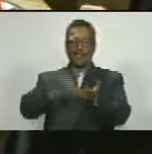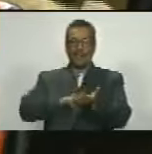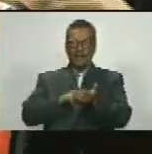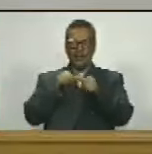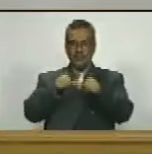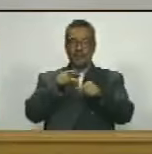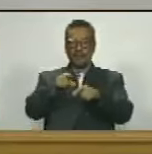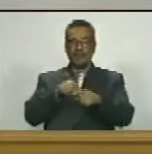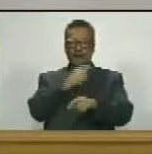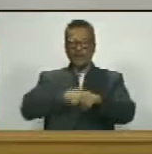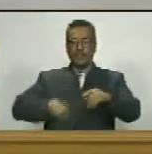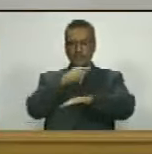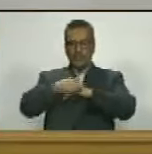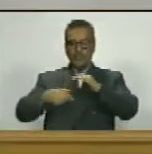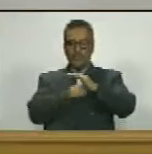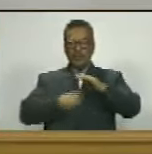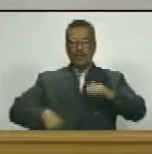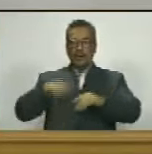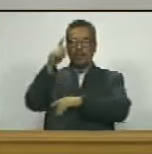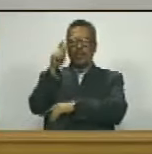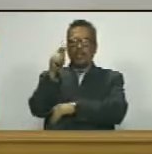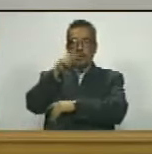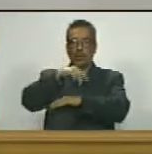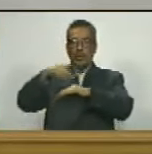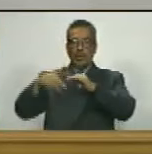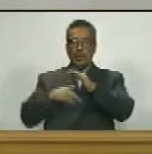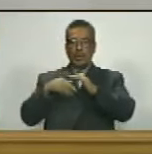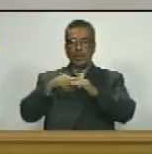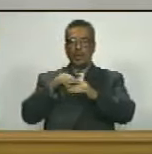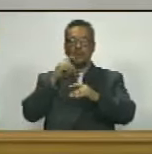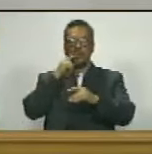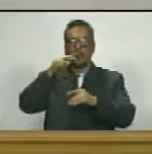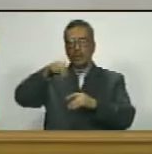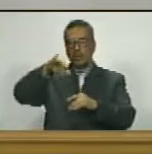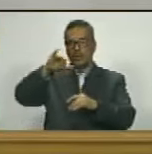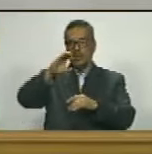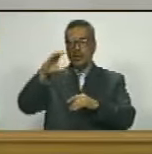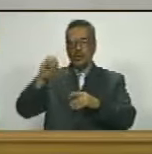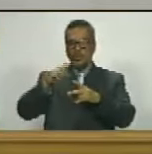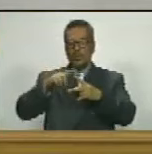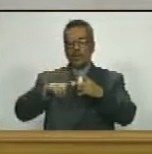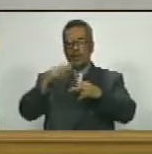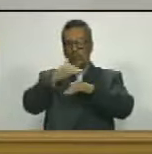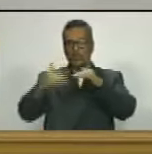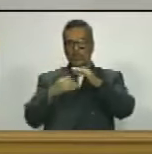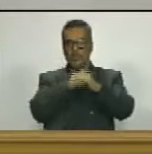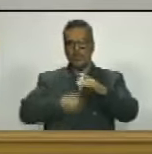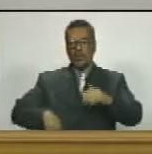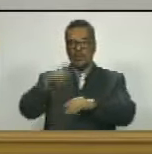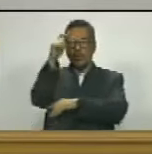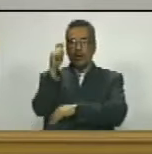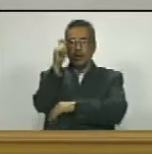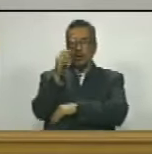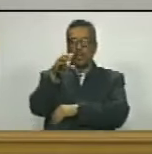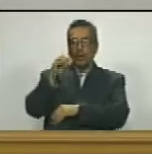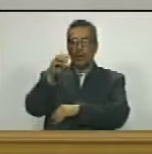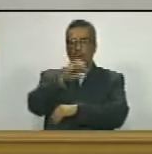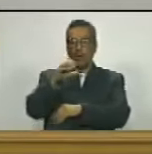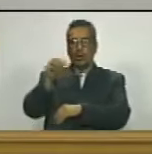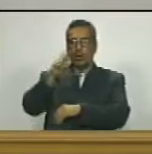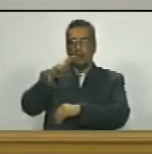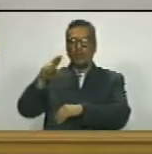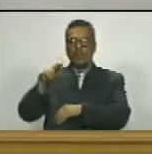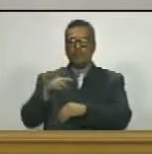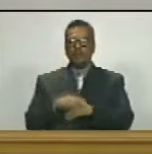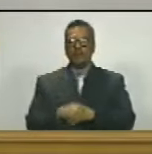primer vicepresidente diputado nicolás ernesto maduro guerra segundo vicepresidente diputado óscar ronderos